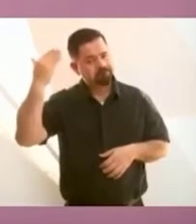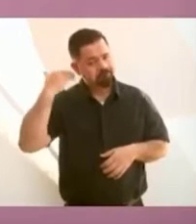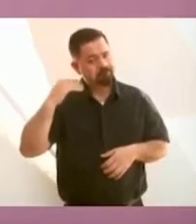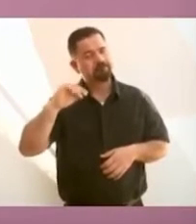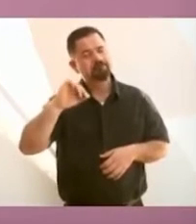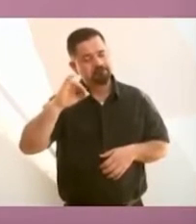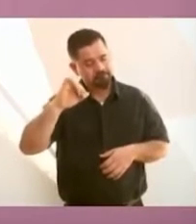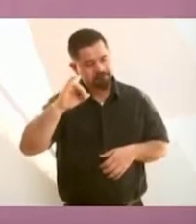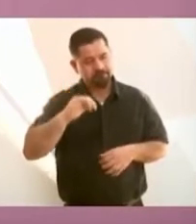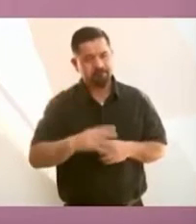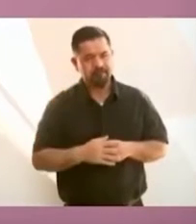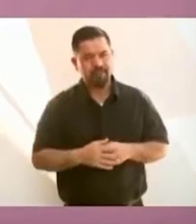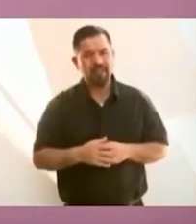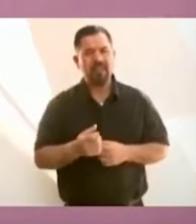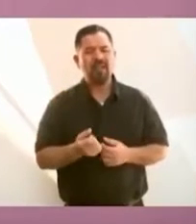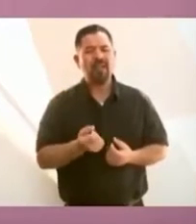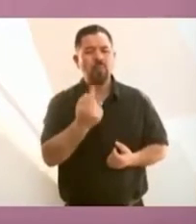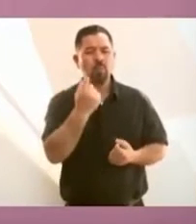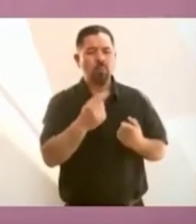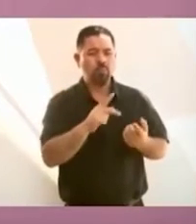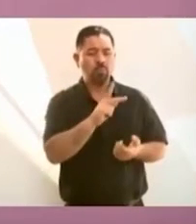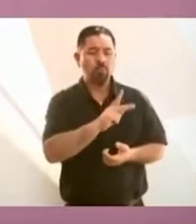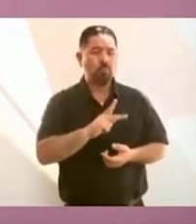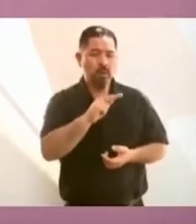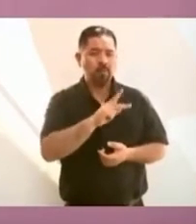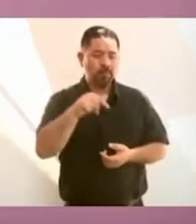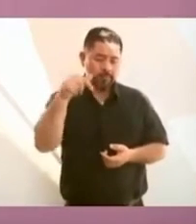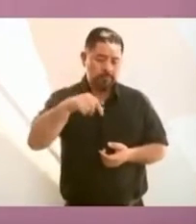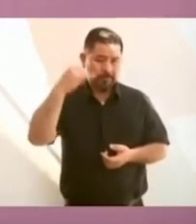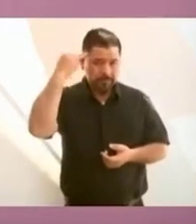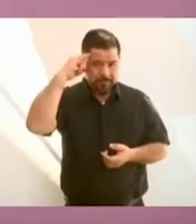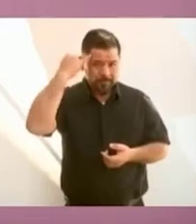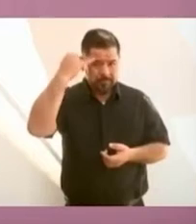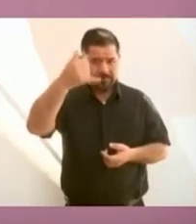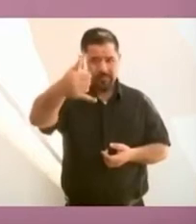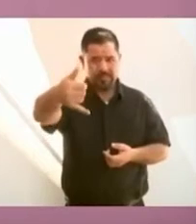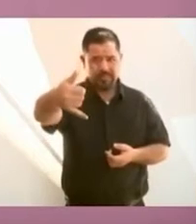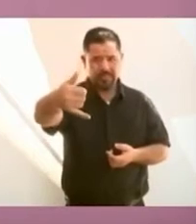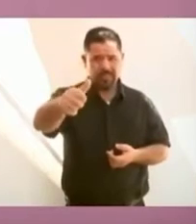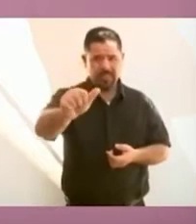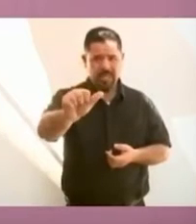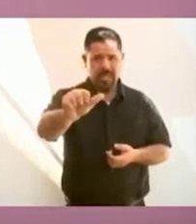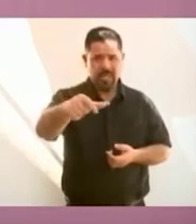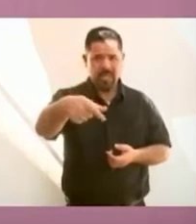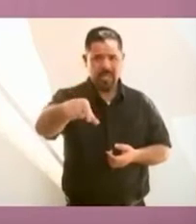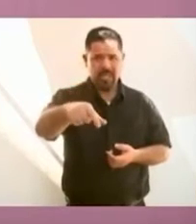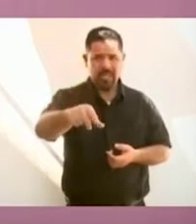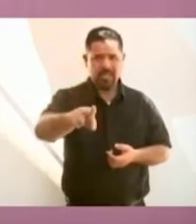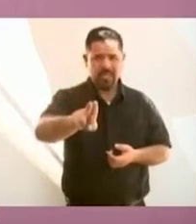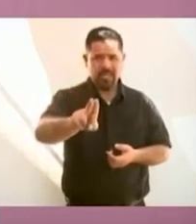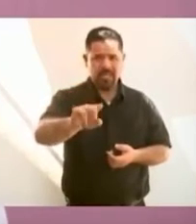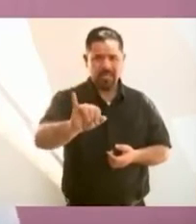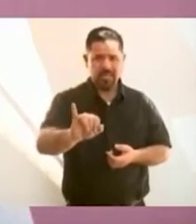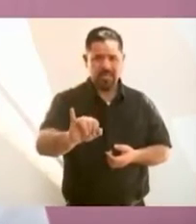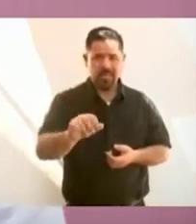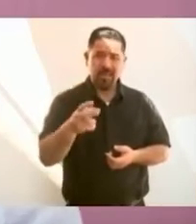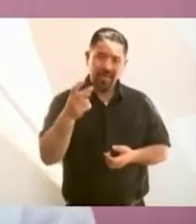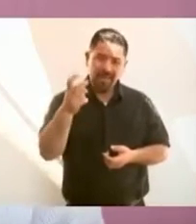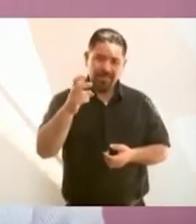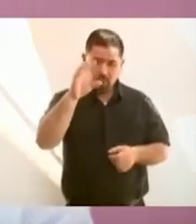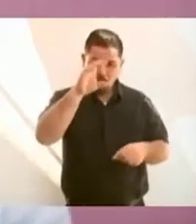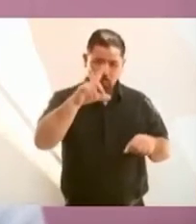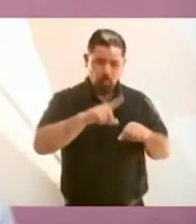de los pueblos yaquis, considero que es la cultura, la etnia que más